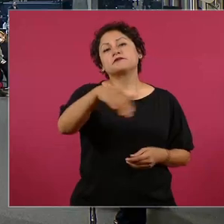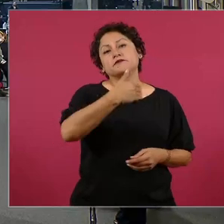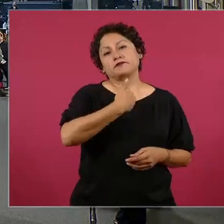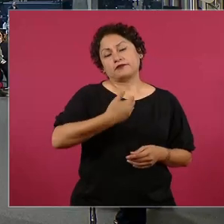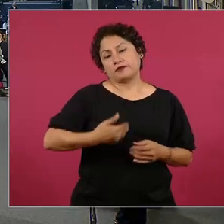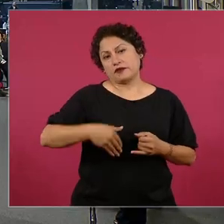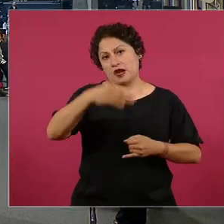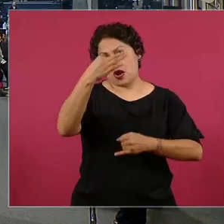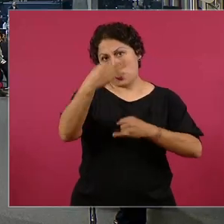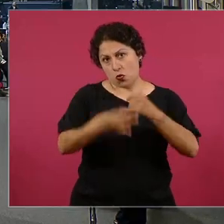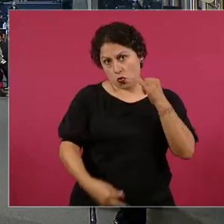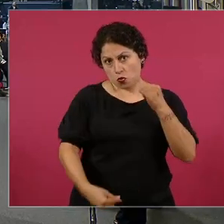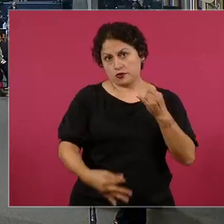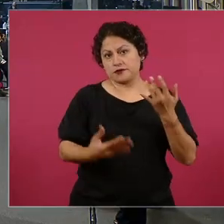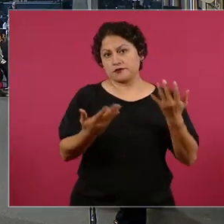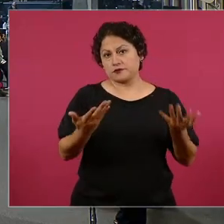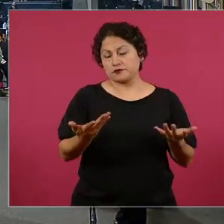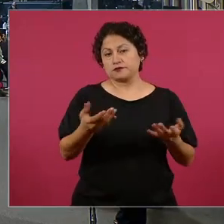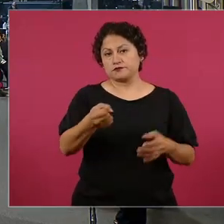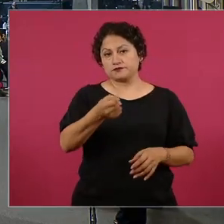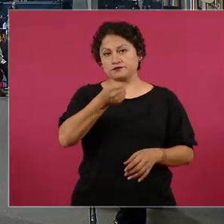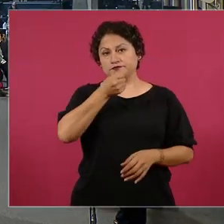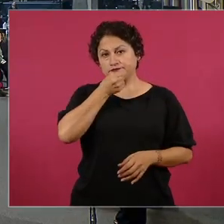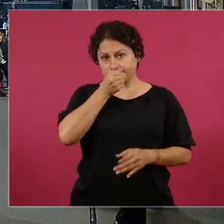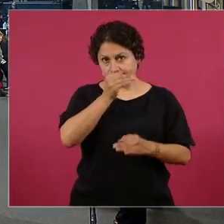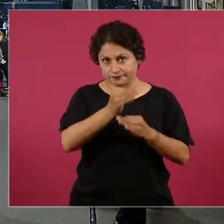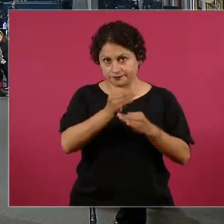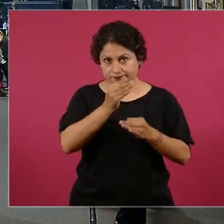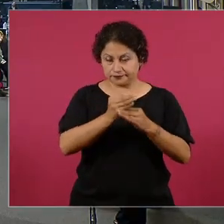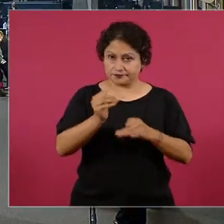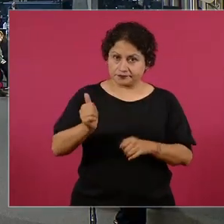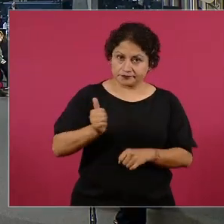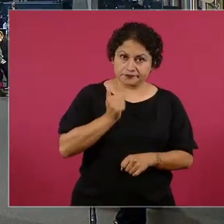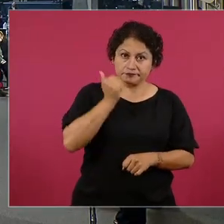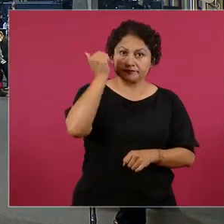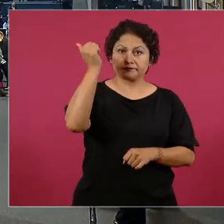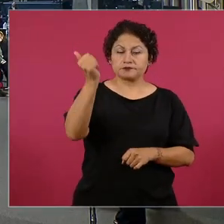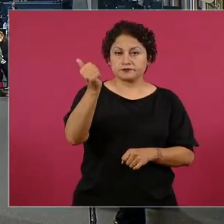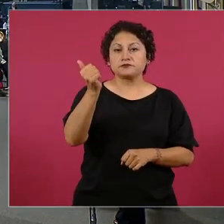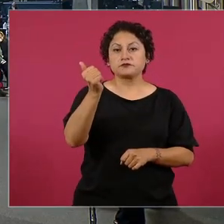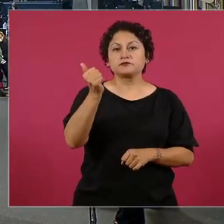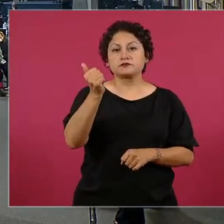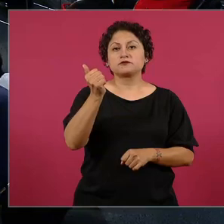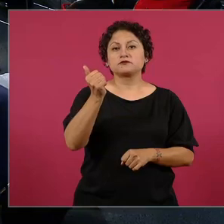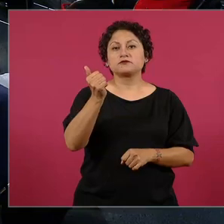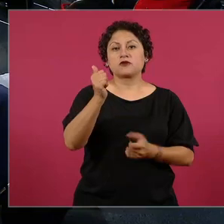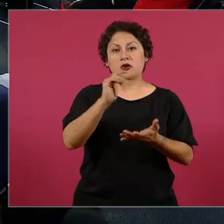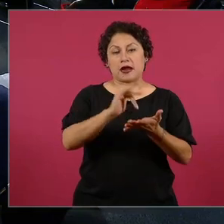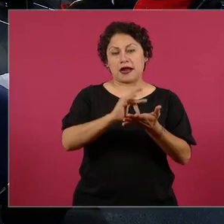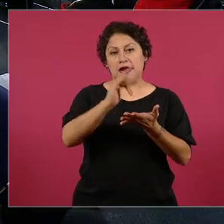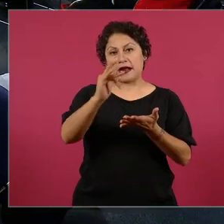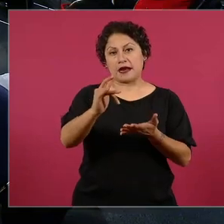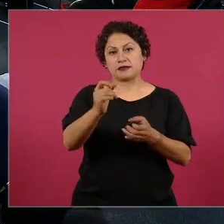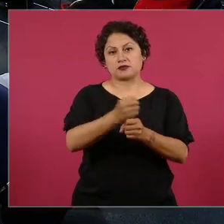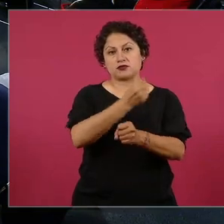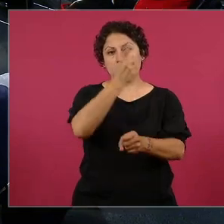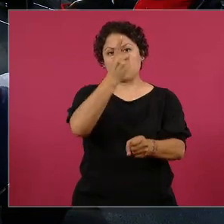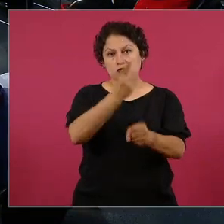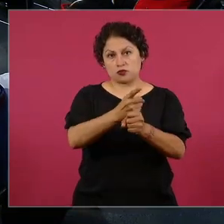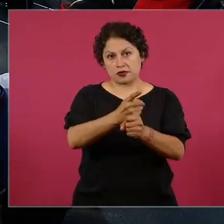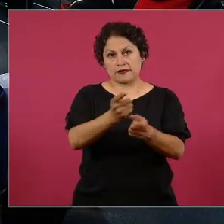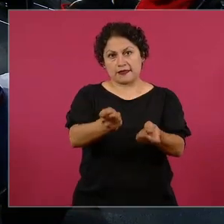sé si alcance yo a tener el micrófono y aprovecho también la oportunidad que nos brindó, que me brindó en lo personal por cubrir